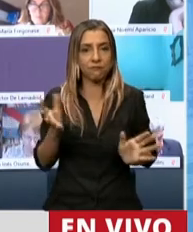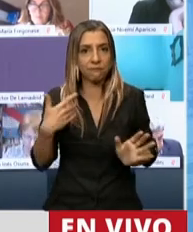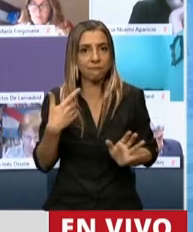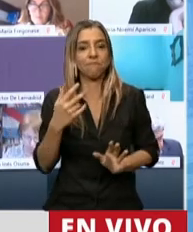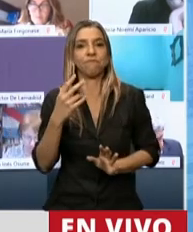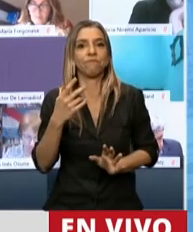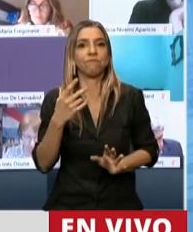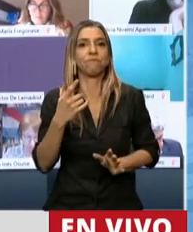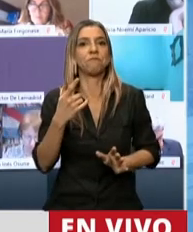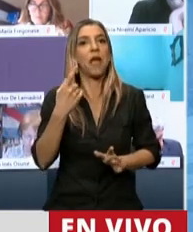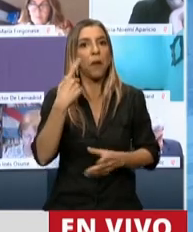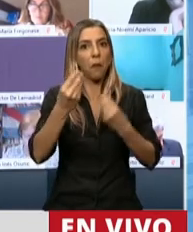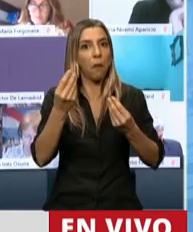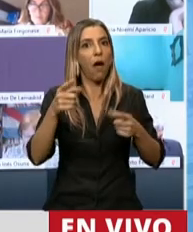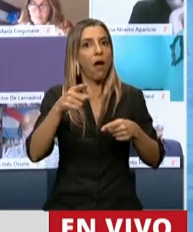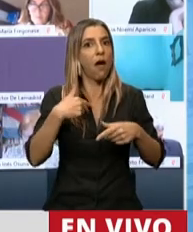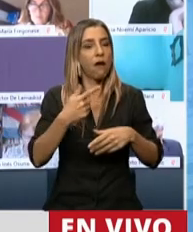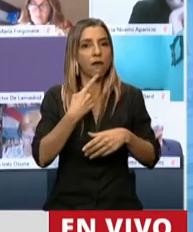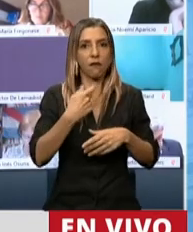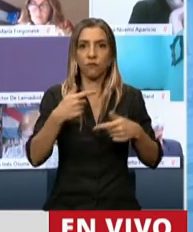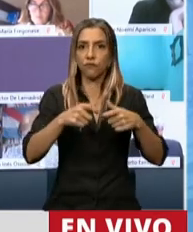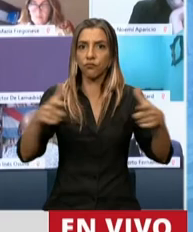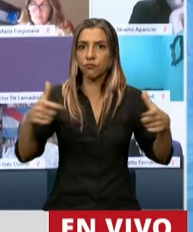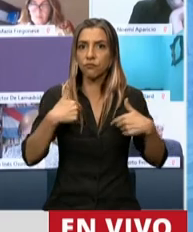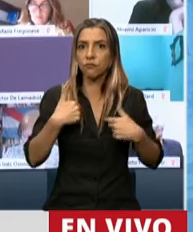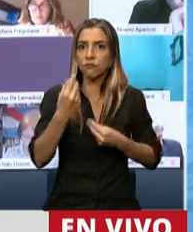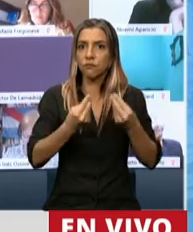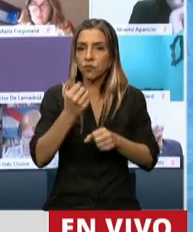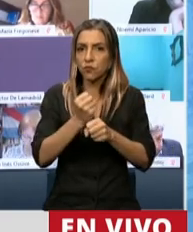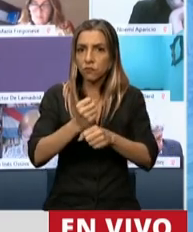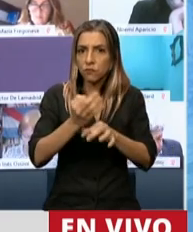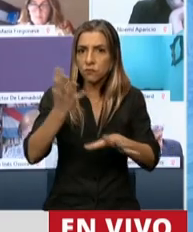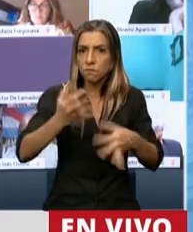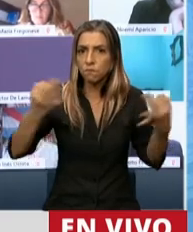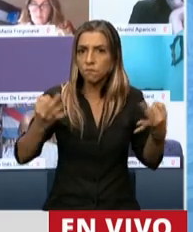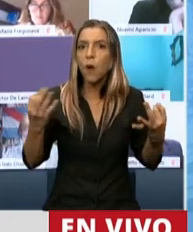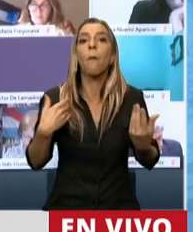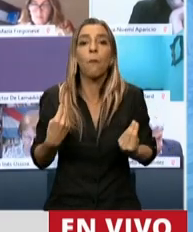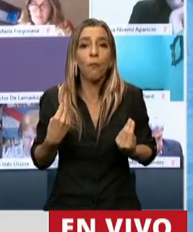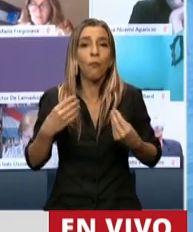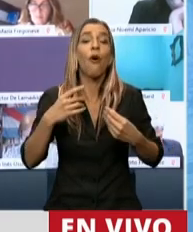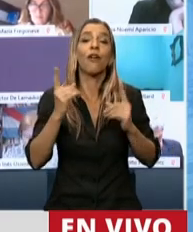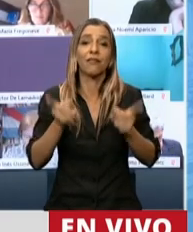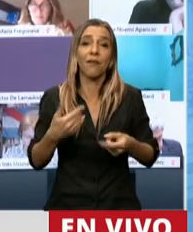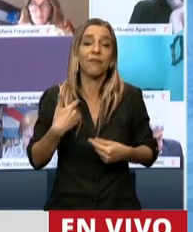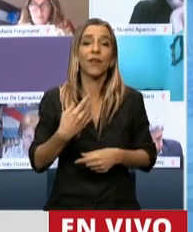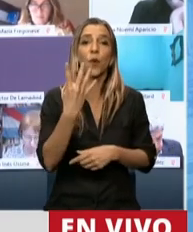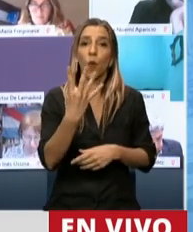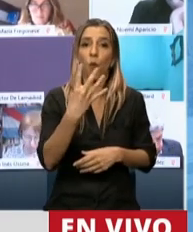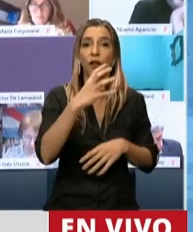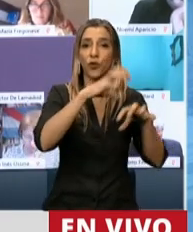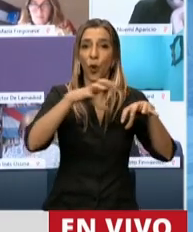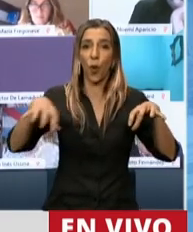pero también por la existencia de cuatro universidades y de varios centros de investigación que tenemos en las provincias.